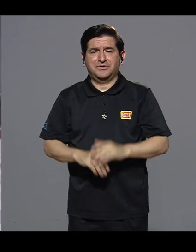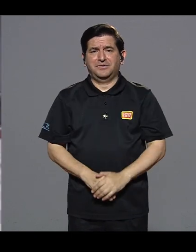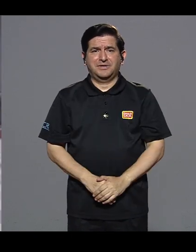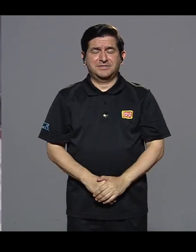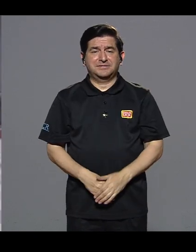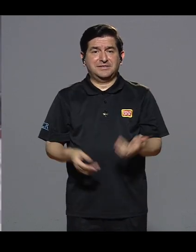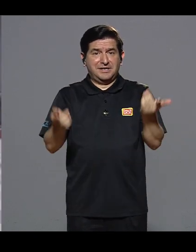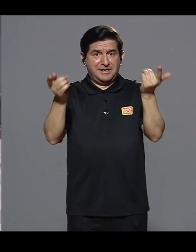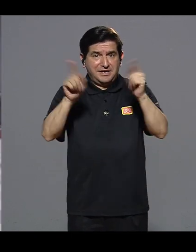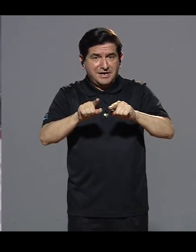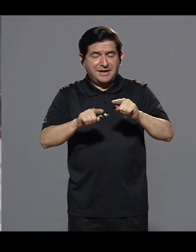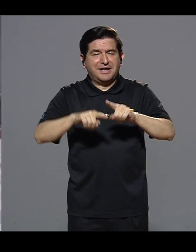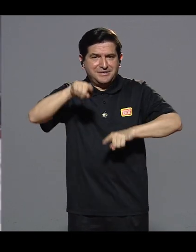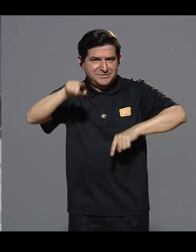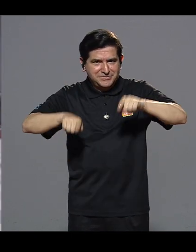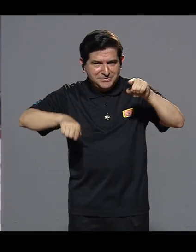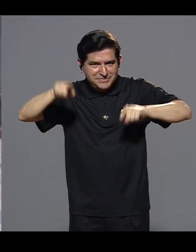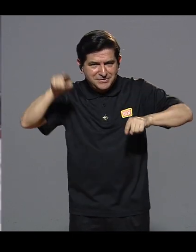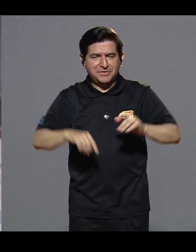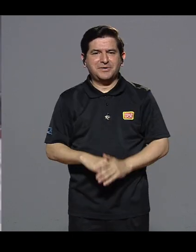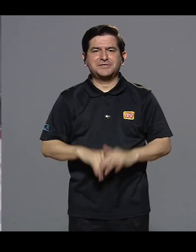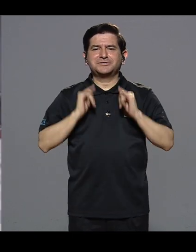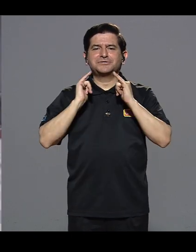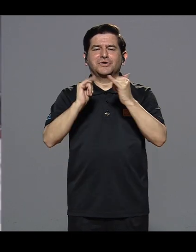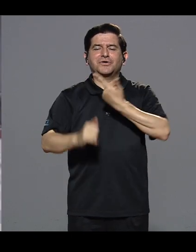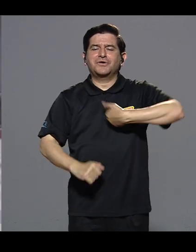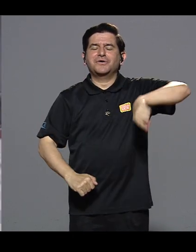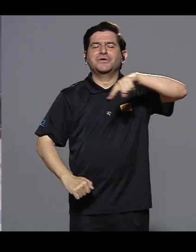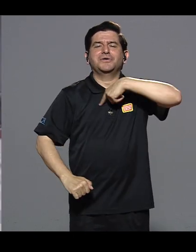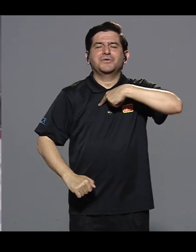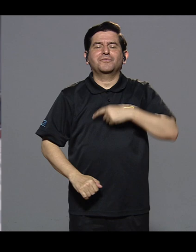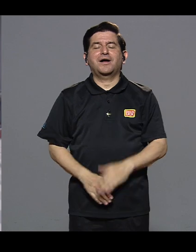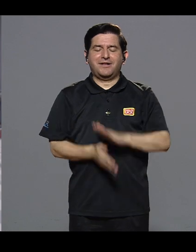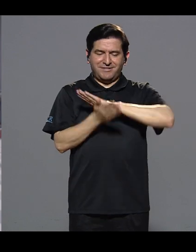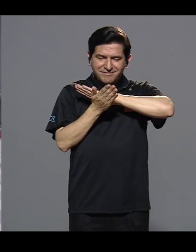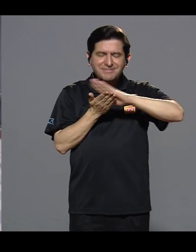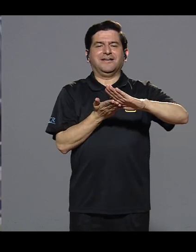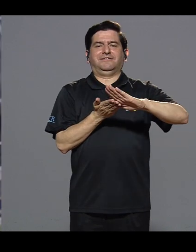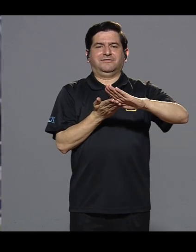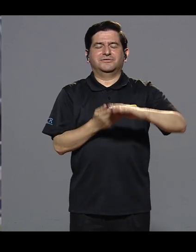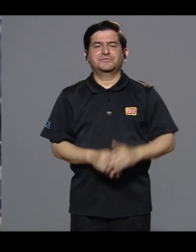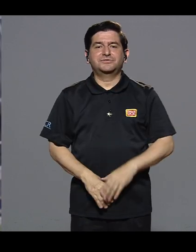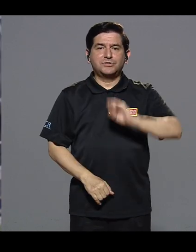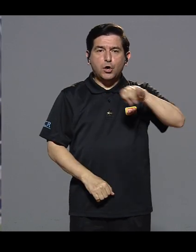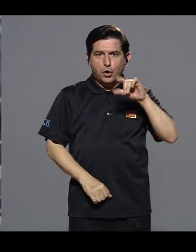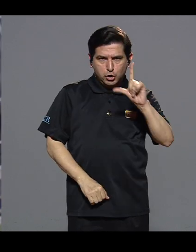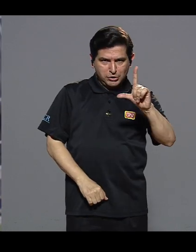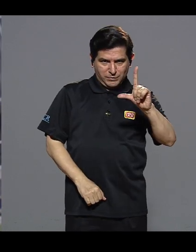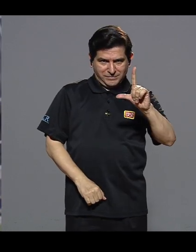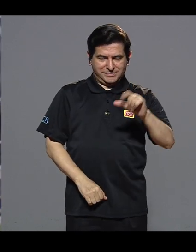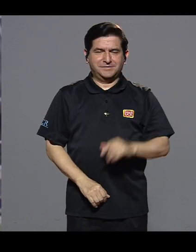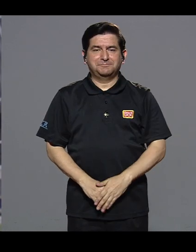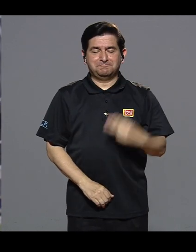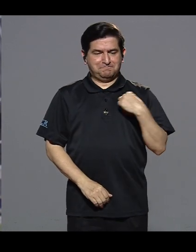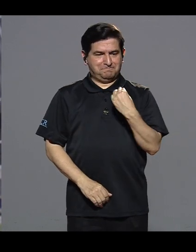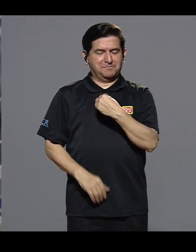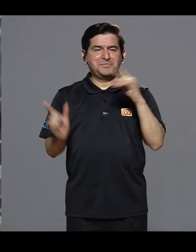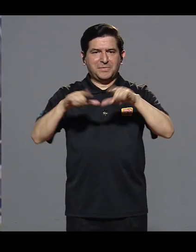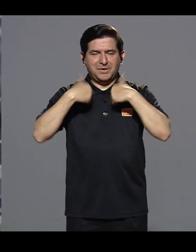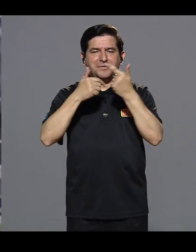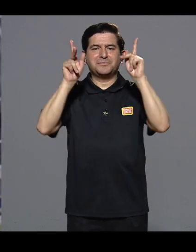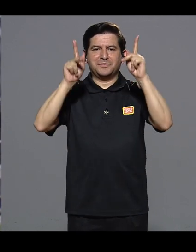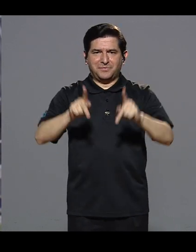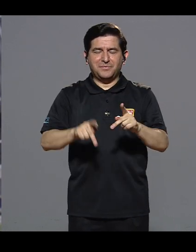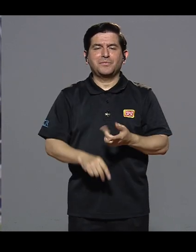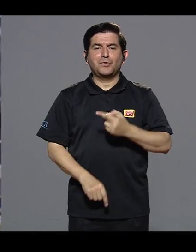a todas las personas que en esa diversidad son iguales que nosotros en dignidad. José Luis